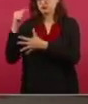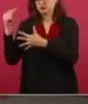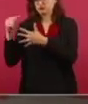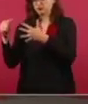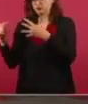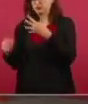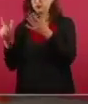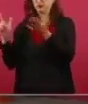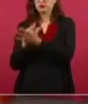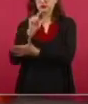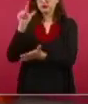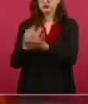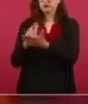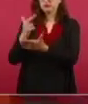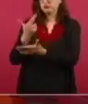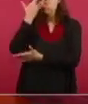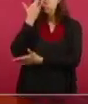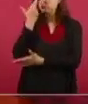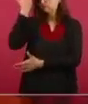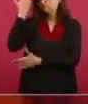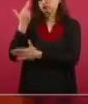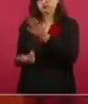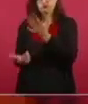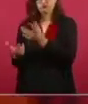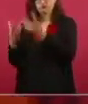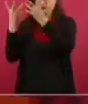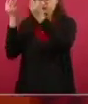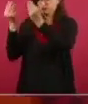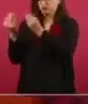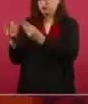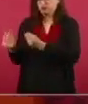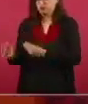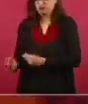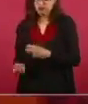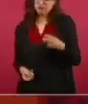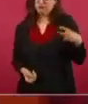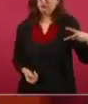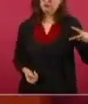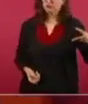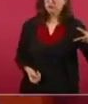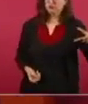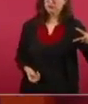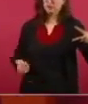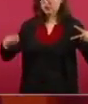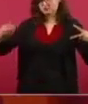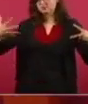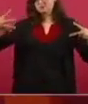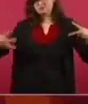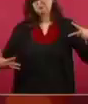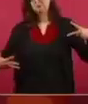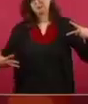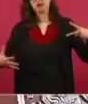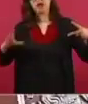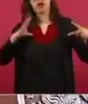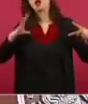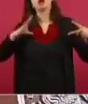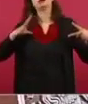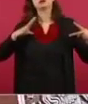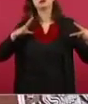delitos y que la extradición